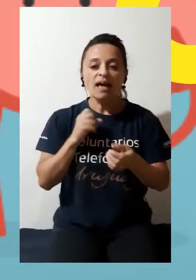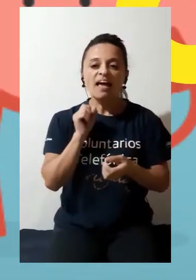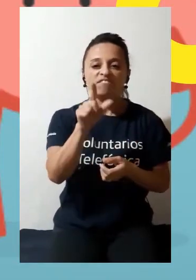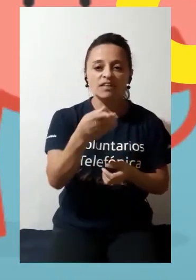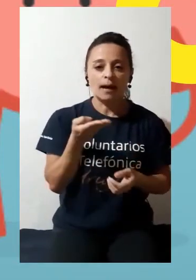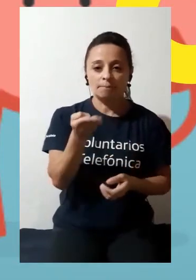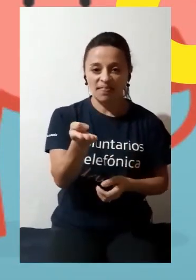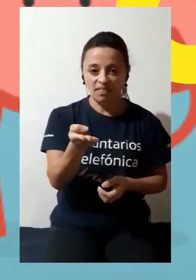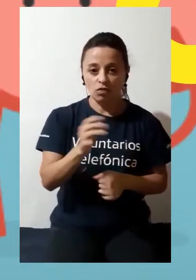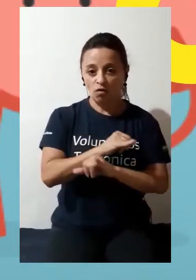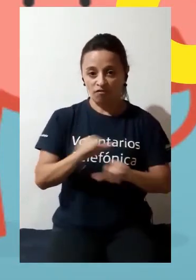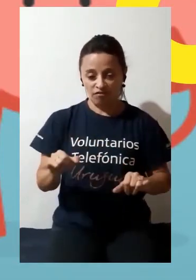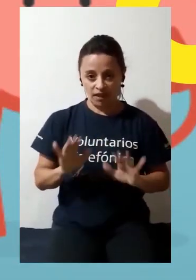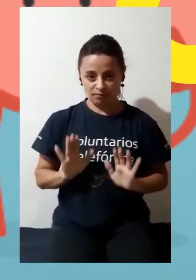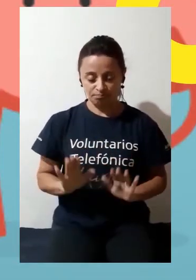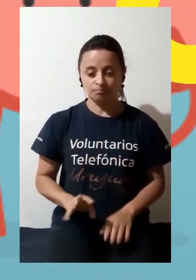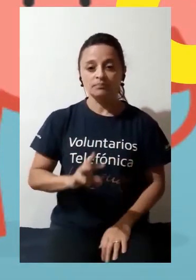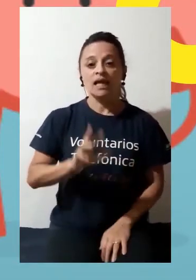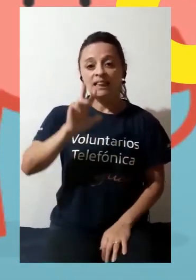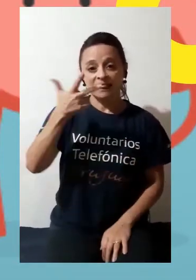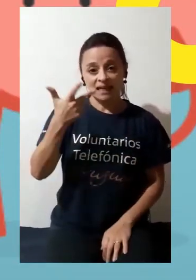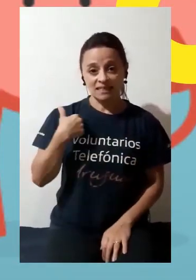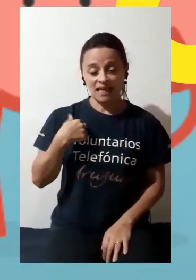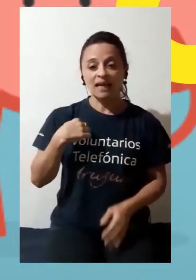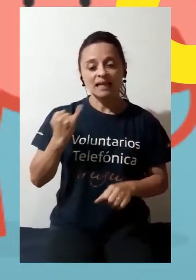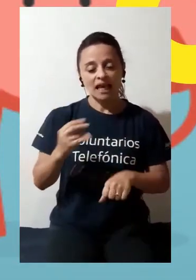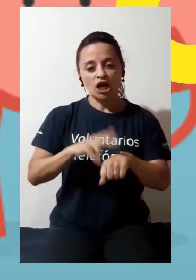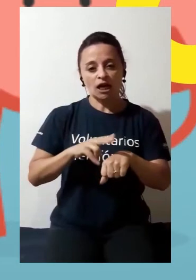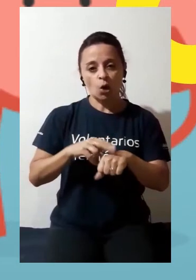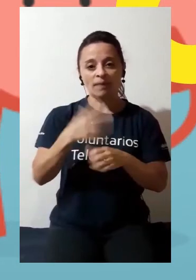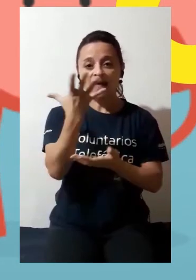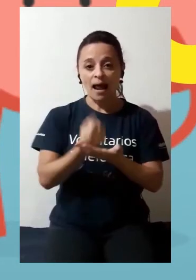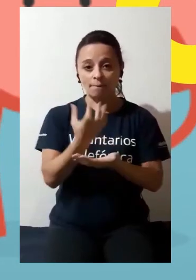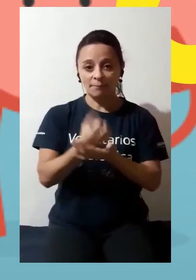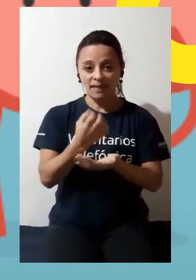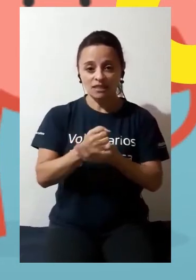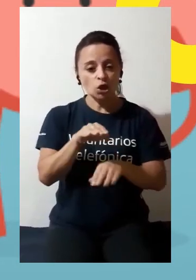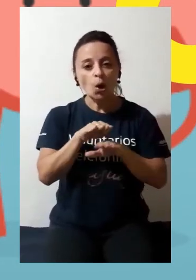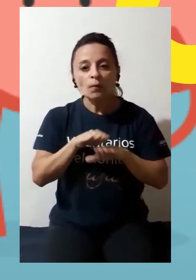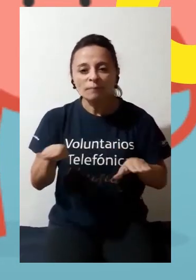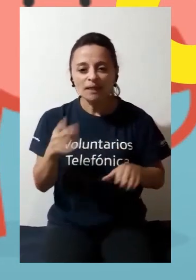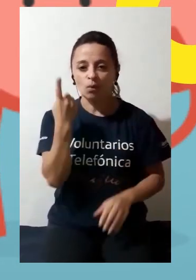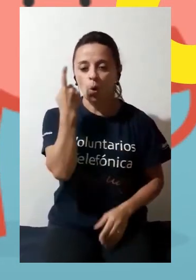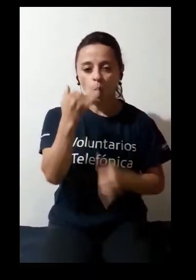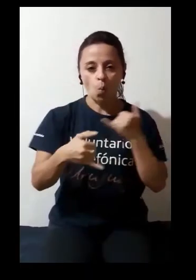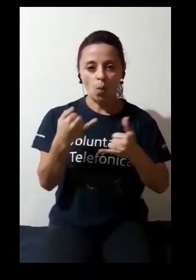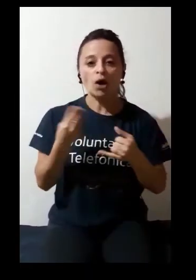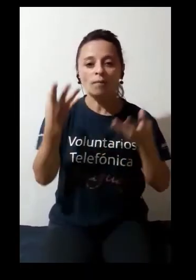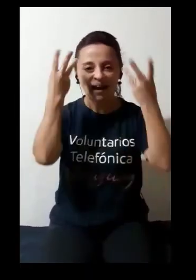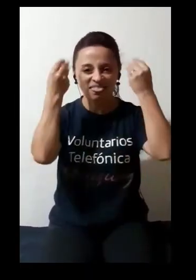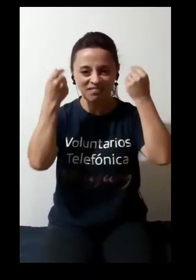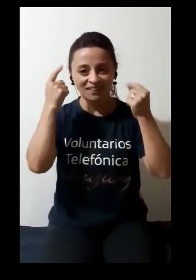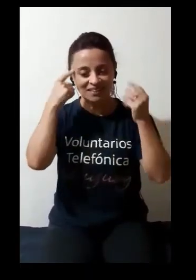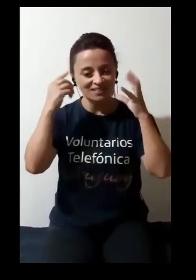En tercer lugar, quiero recomendarles que se descarguen mínimo un juego para entretener y ejercitar la mente. Para ello